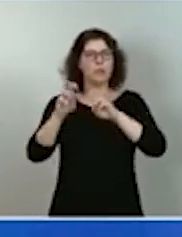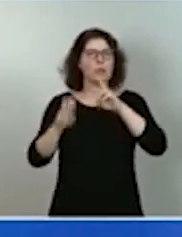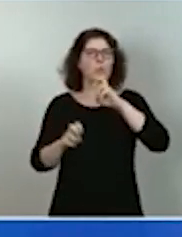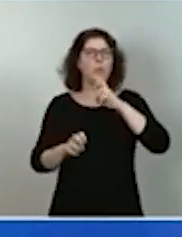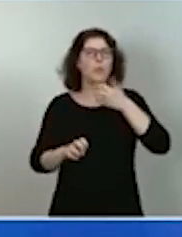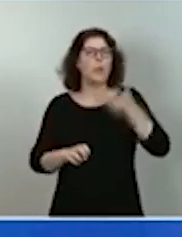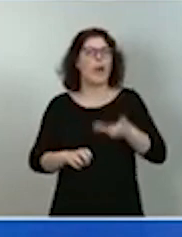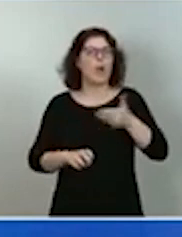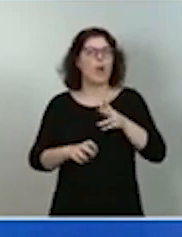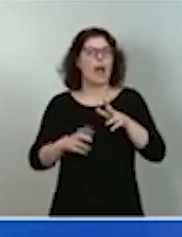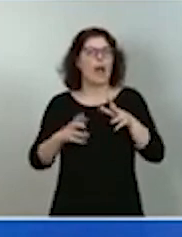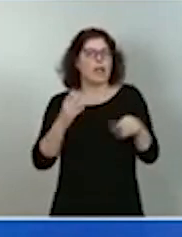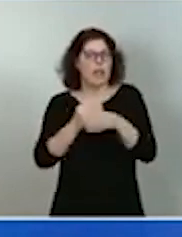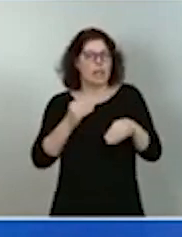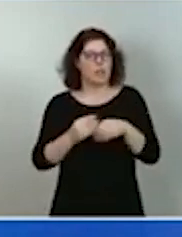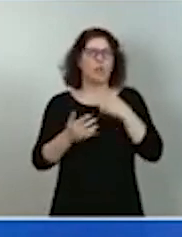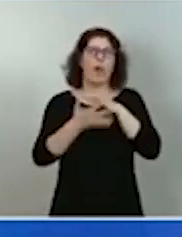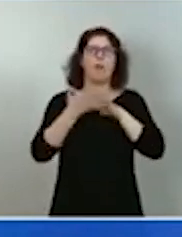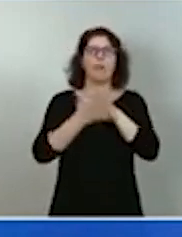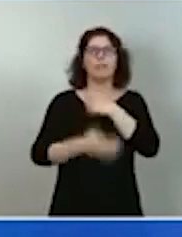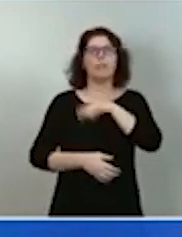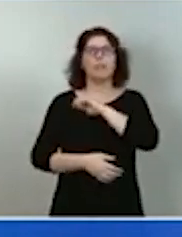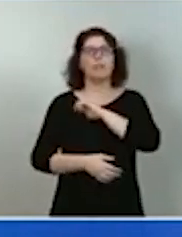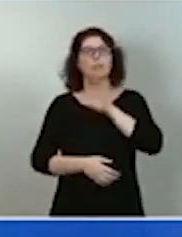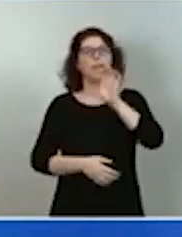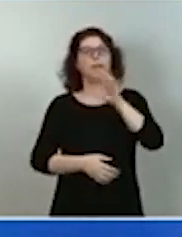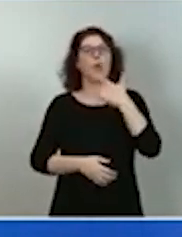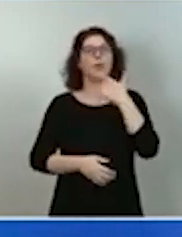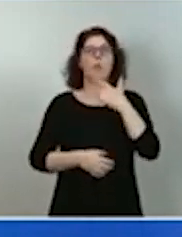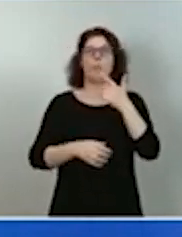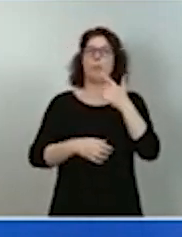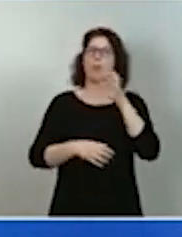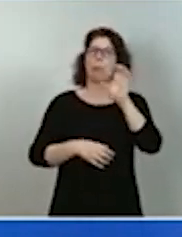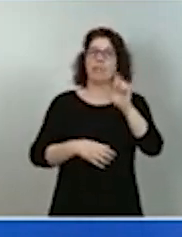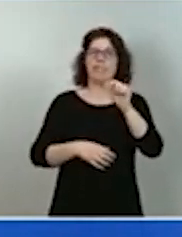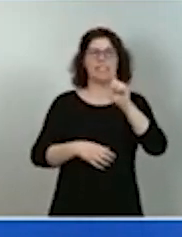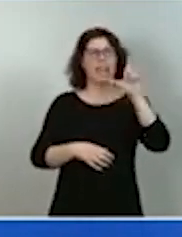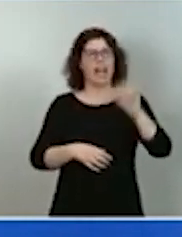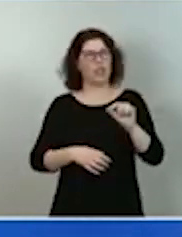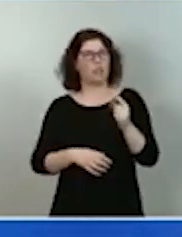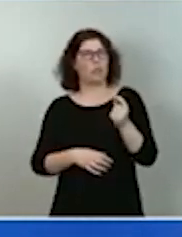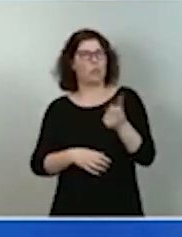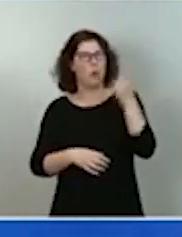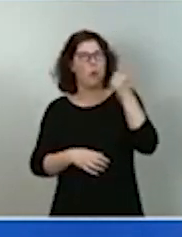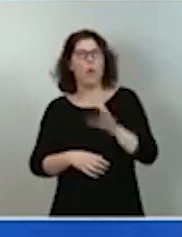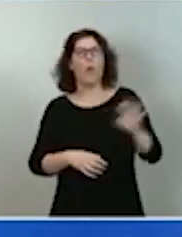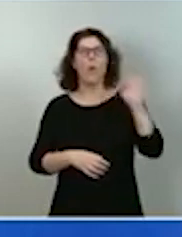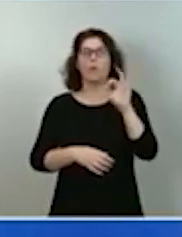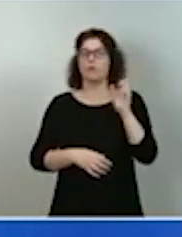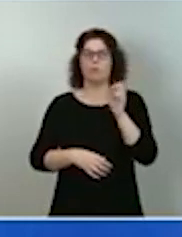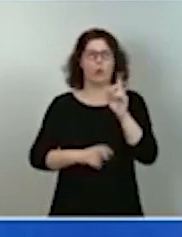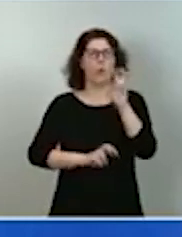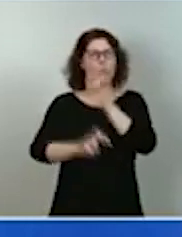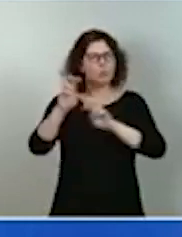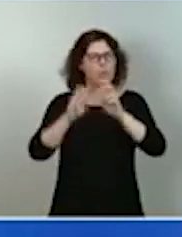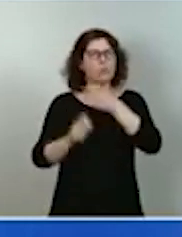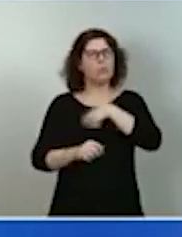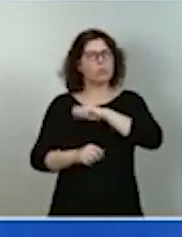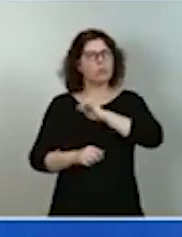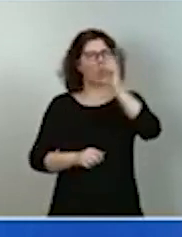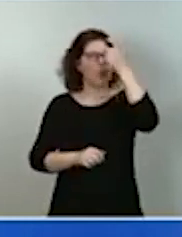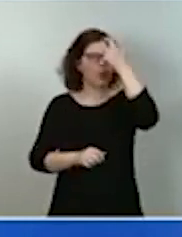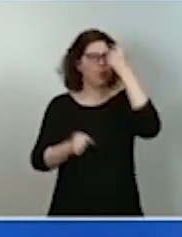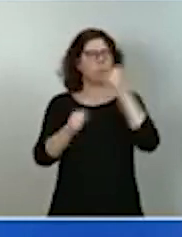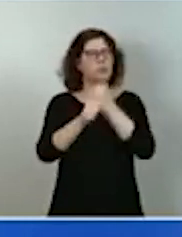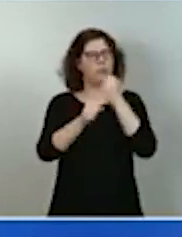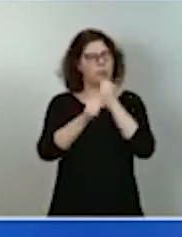como un país que compite por abajo en bajos salarios sino de un país que es capaz de competir por arriba en investigación y